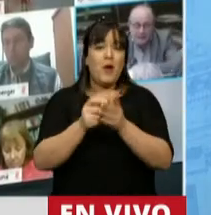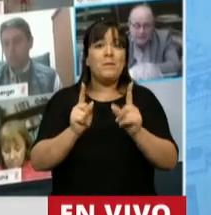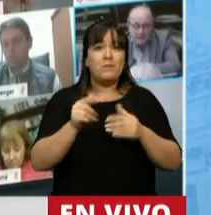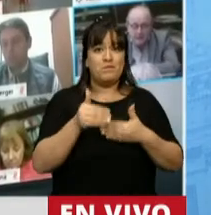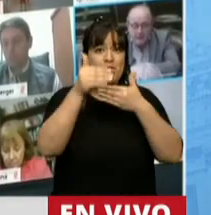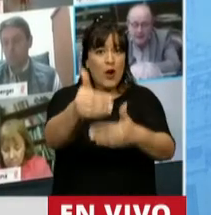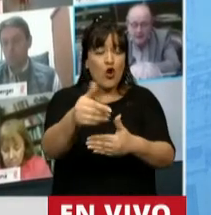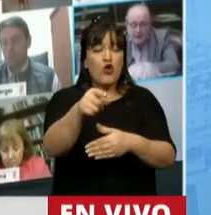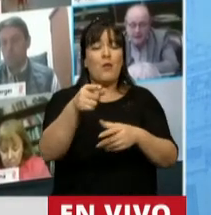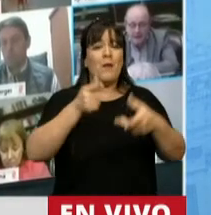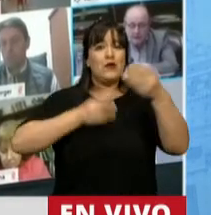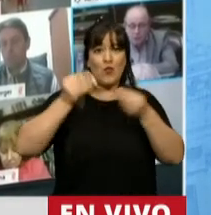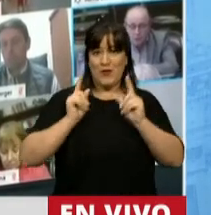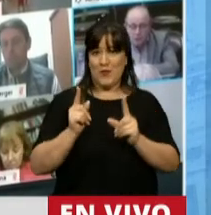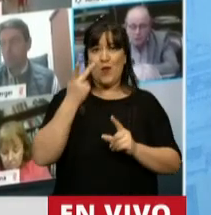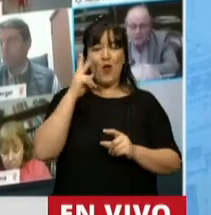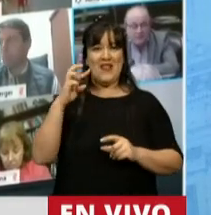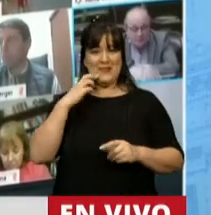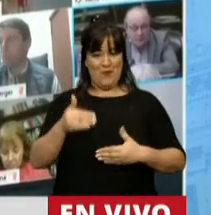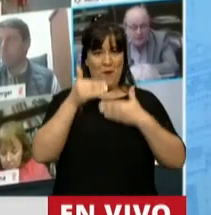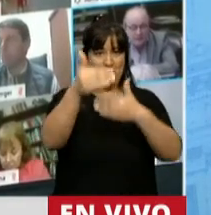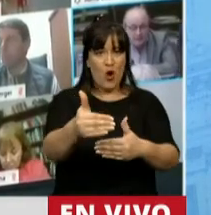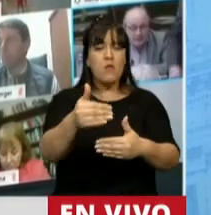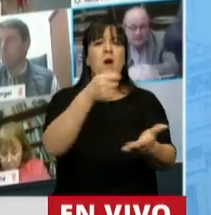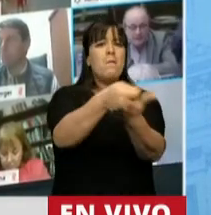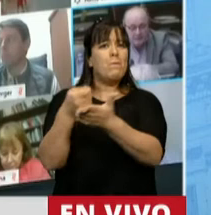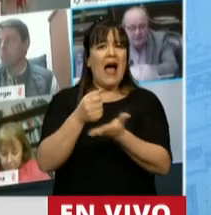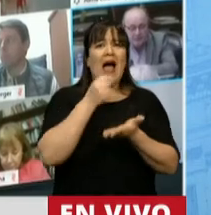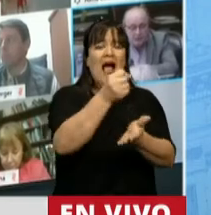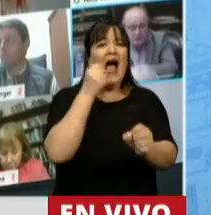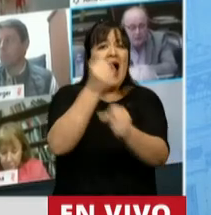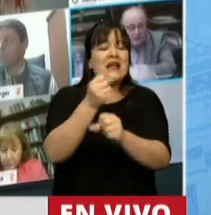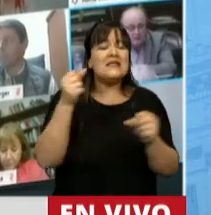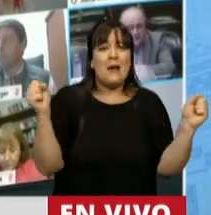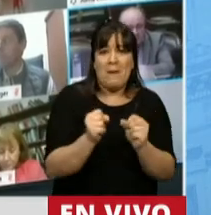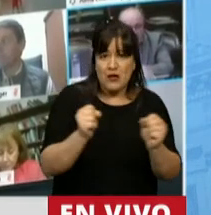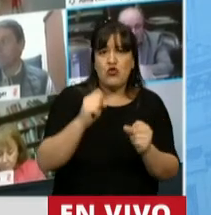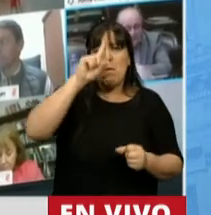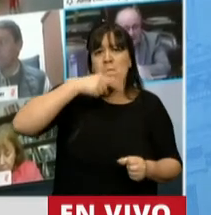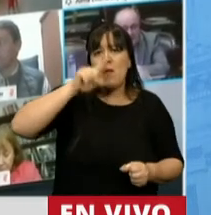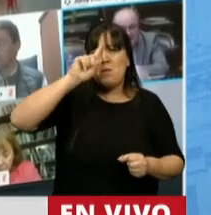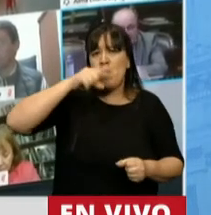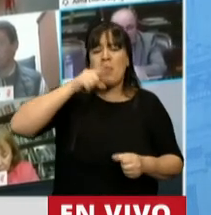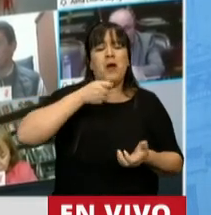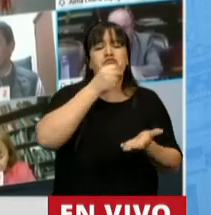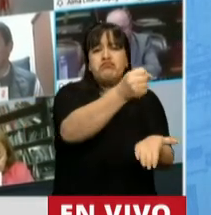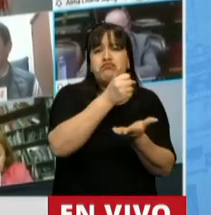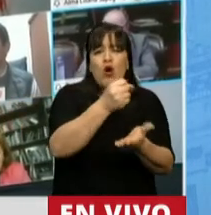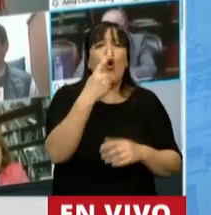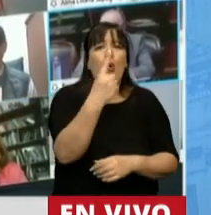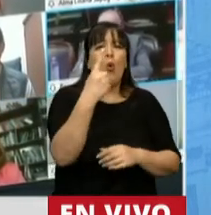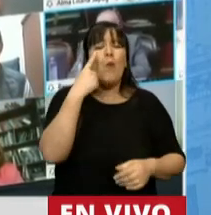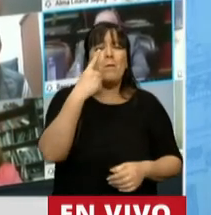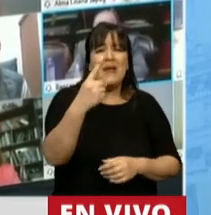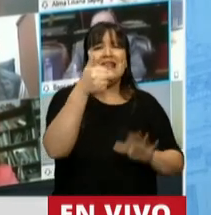presupuesto de 2019, se pagaron subsidios hasta mayo, mirados de manera mensual, por el monto de 1